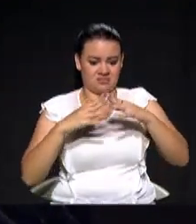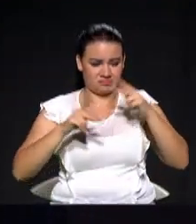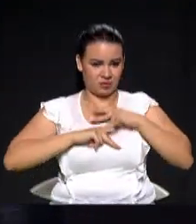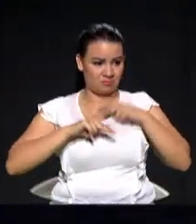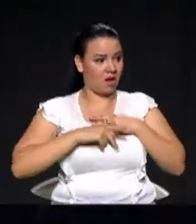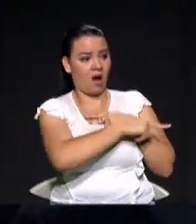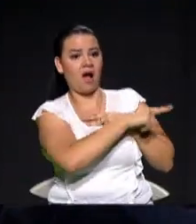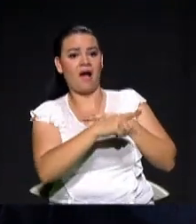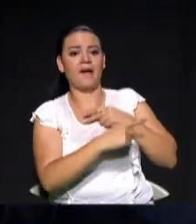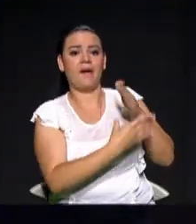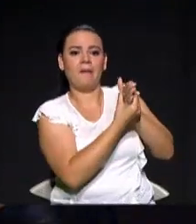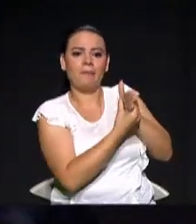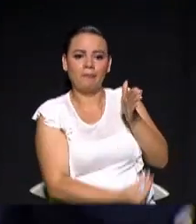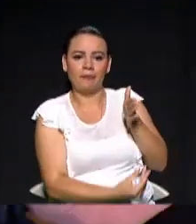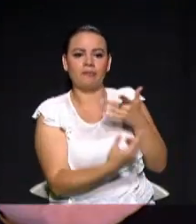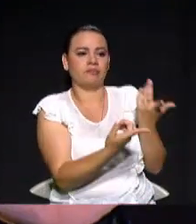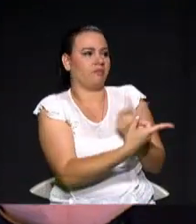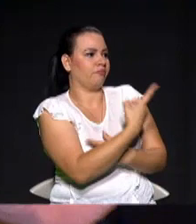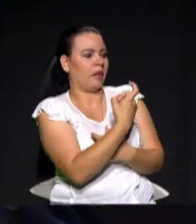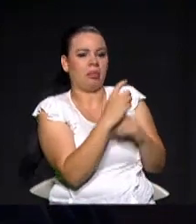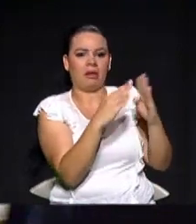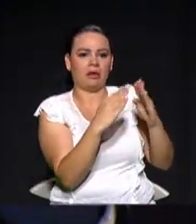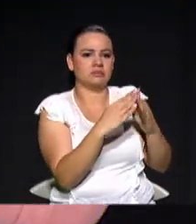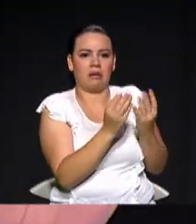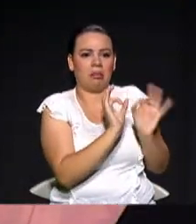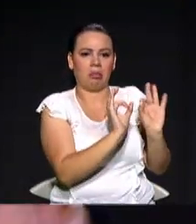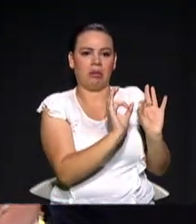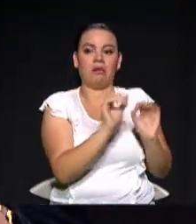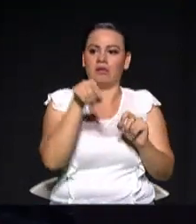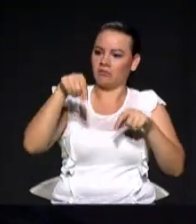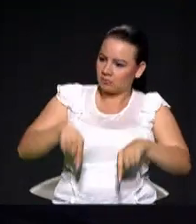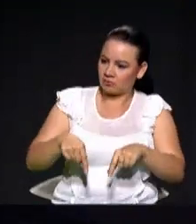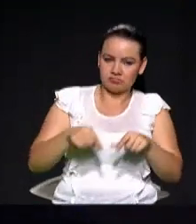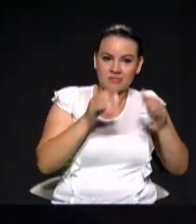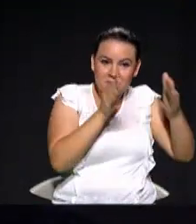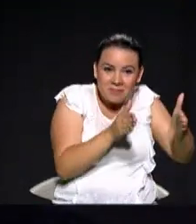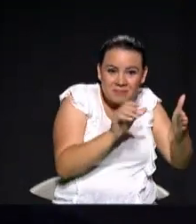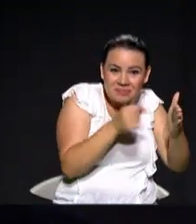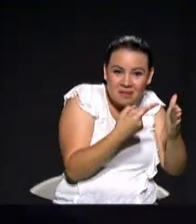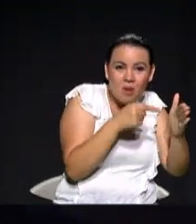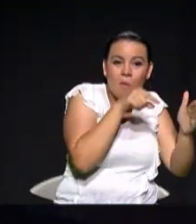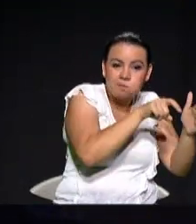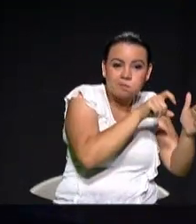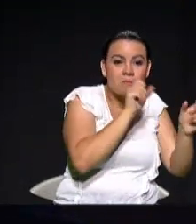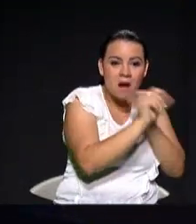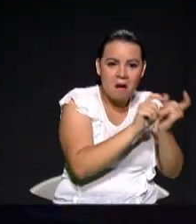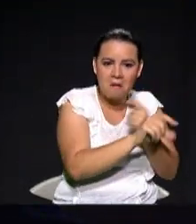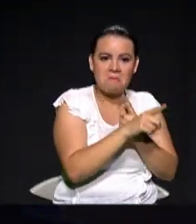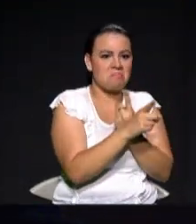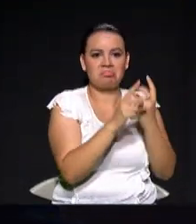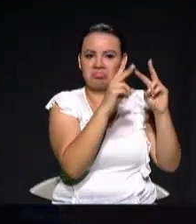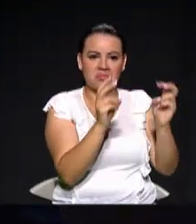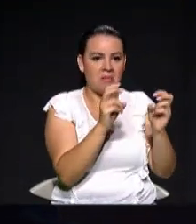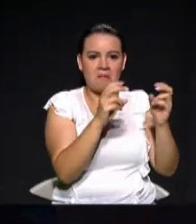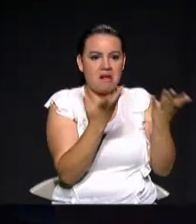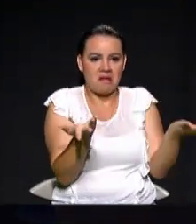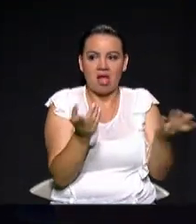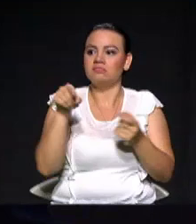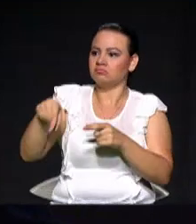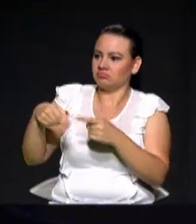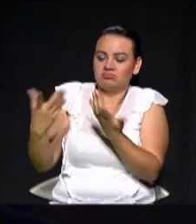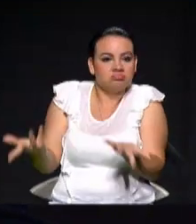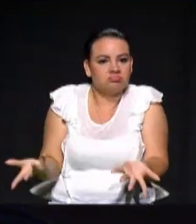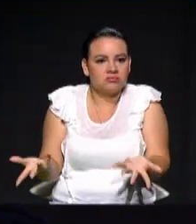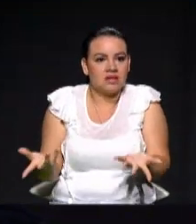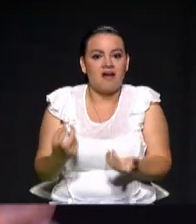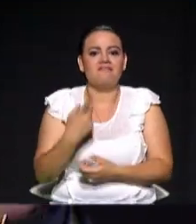primer bloque no mencionan de vivienda, ni en este ni en ningún lado. Se les olvidó la vivienda. Se les olvidó la salud cuando en Medellín hace falta camas para que nuestra gente no